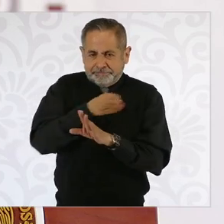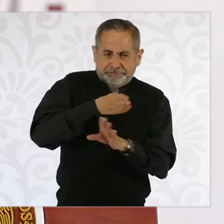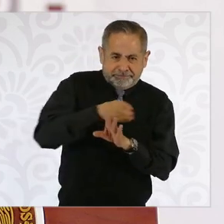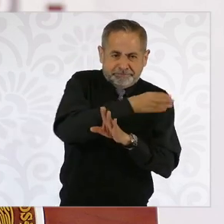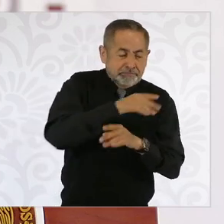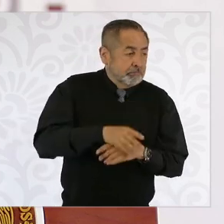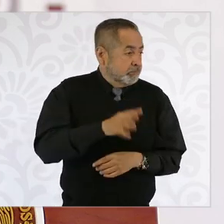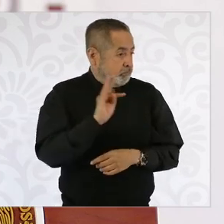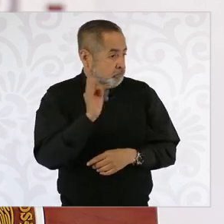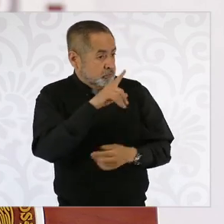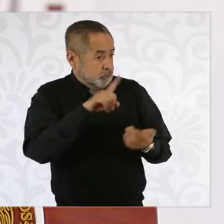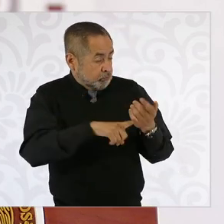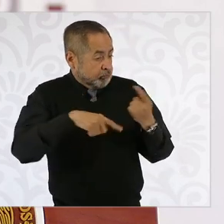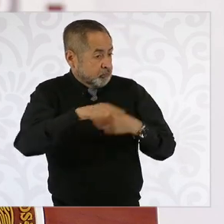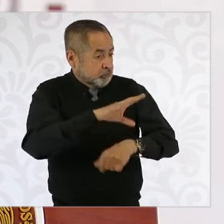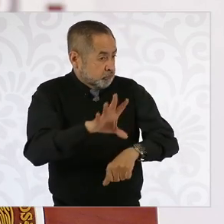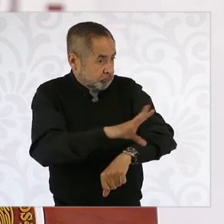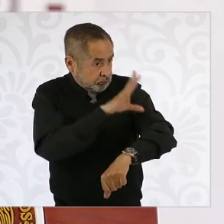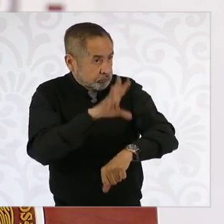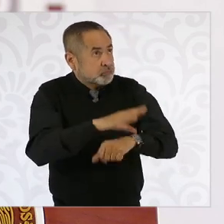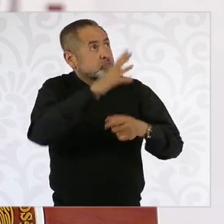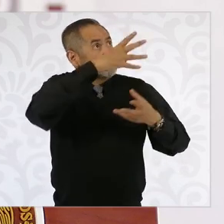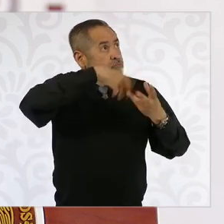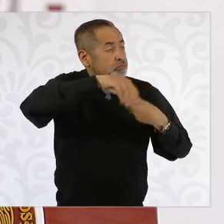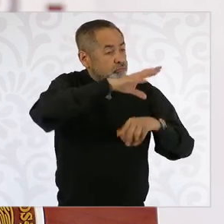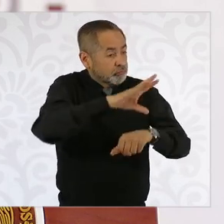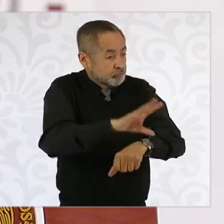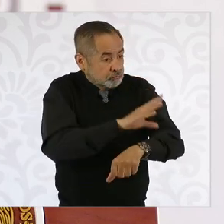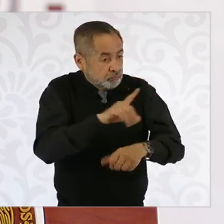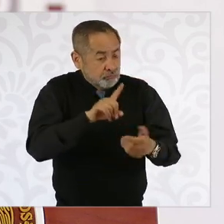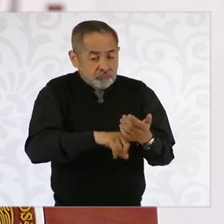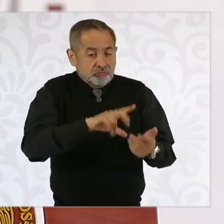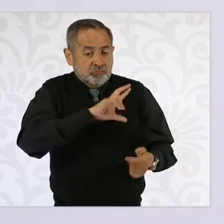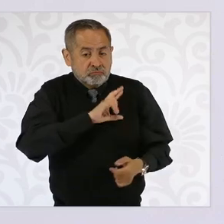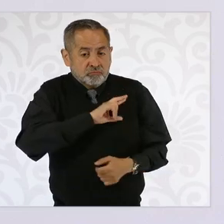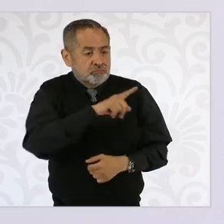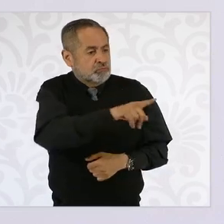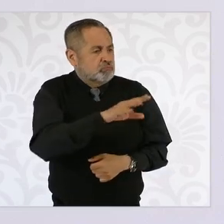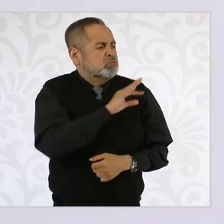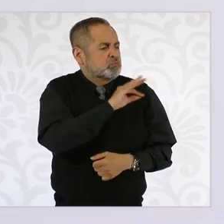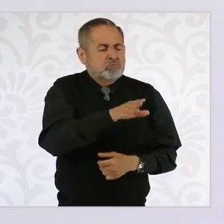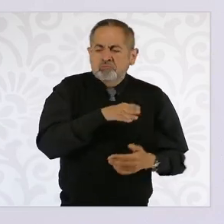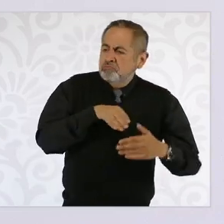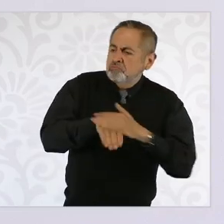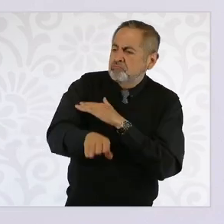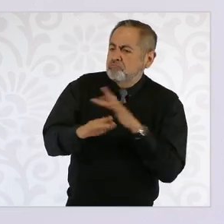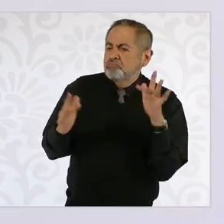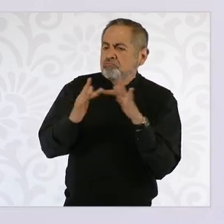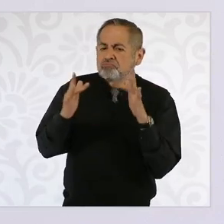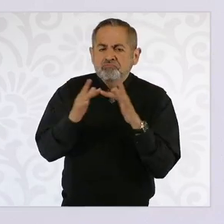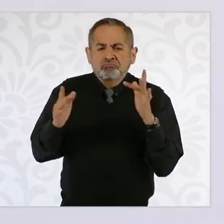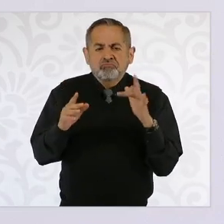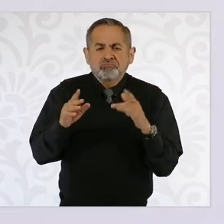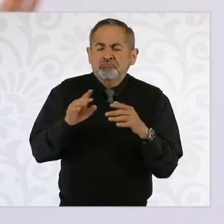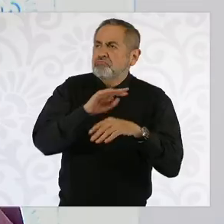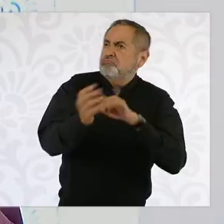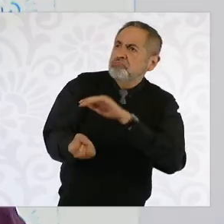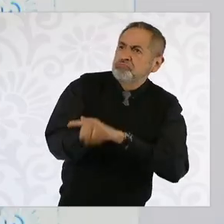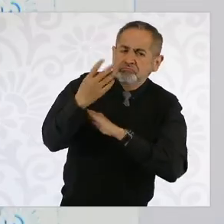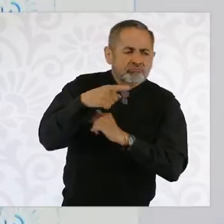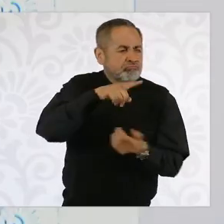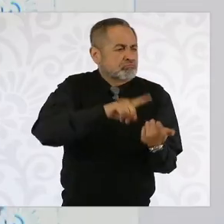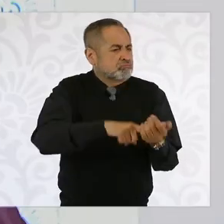energía, fuentes de energía renovables, y eres un privado, puedes entrar automáticamente a la red y además no